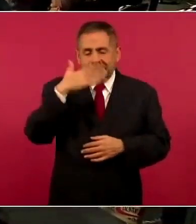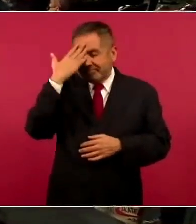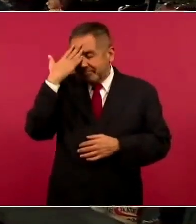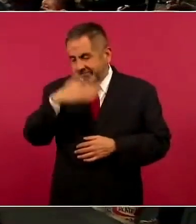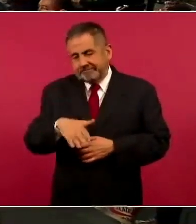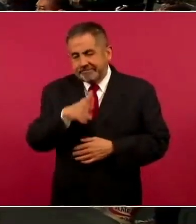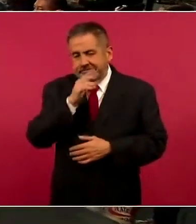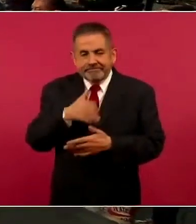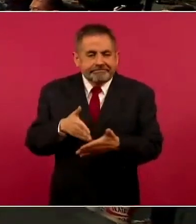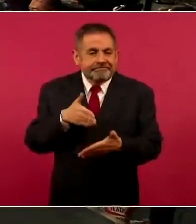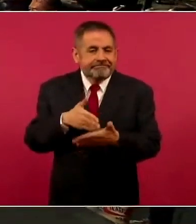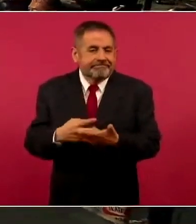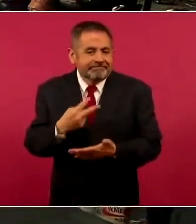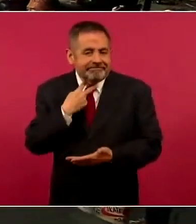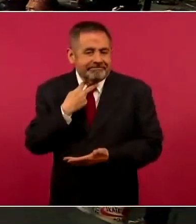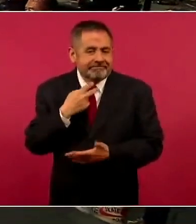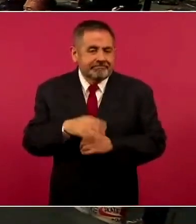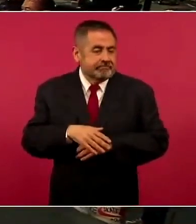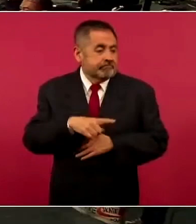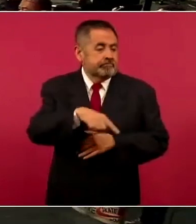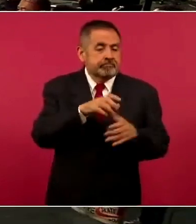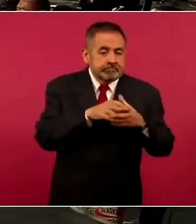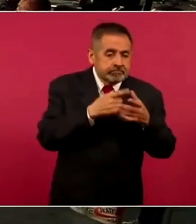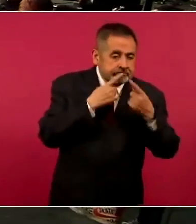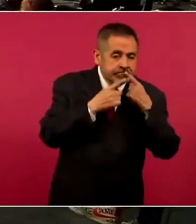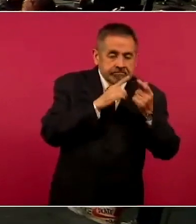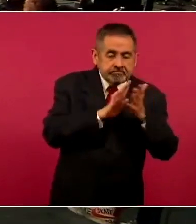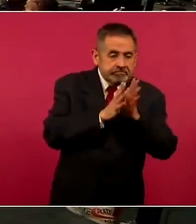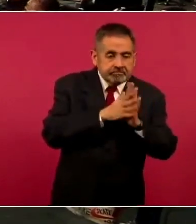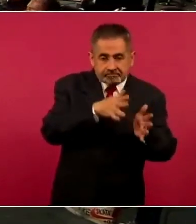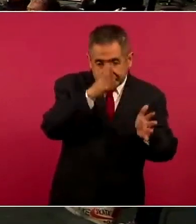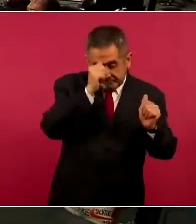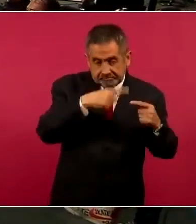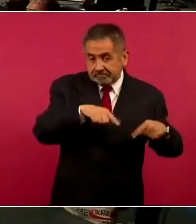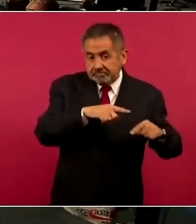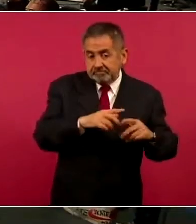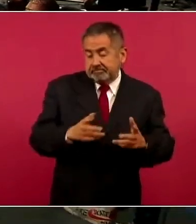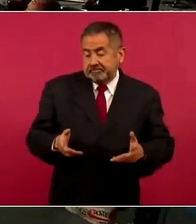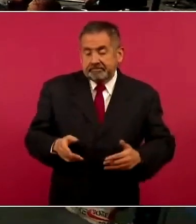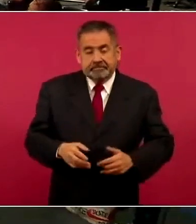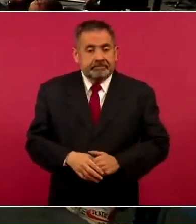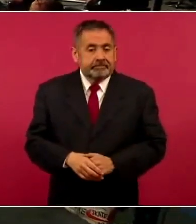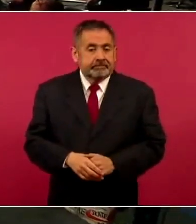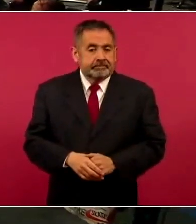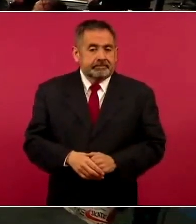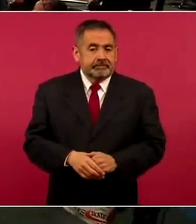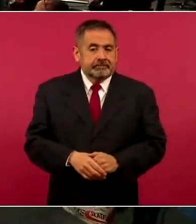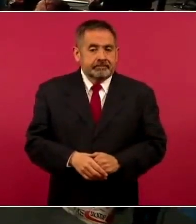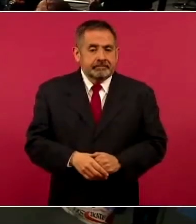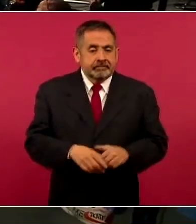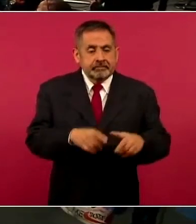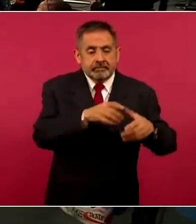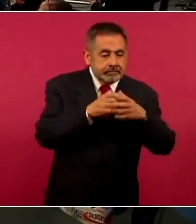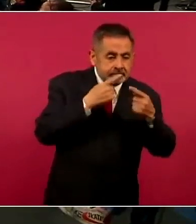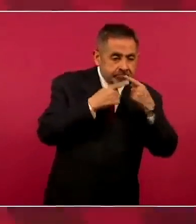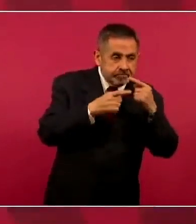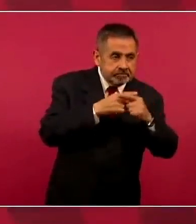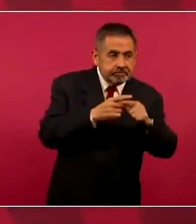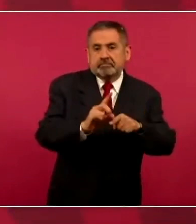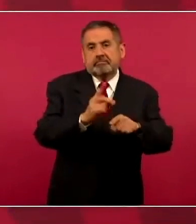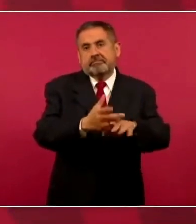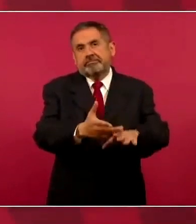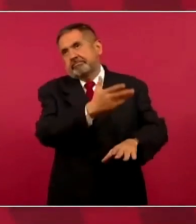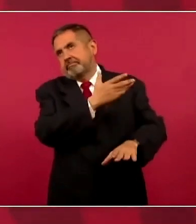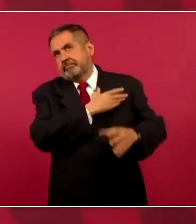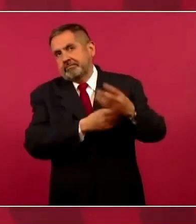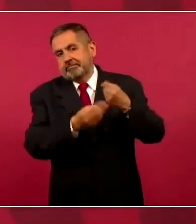que ya se pusieron de acuerdo ya. Bueno, se pusieron de acuerdo desde hace muchos años.